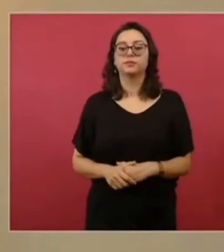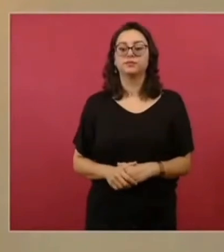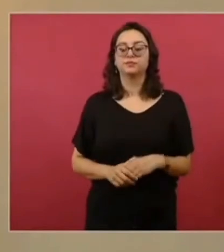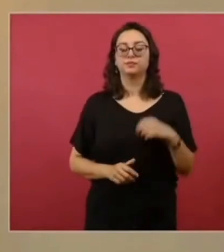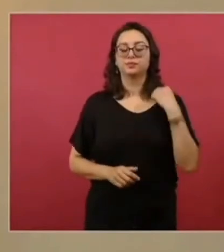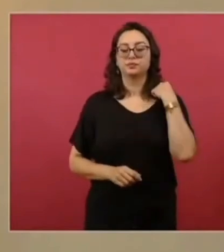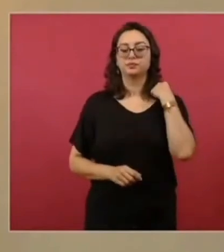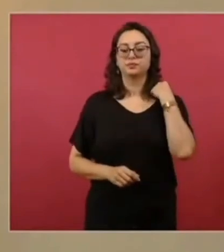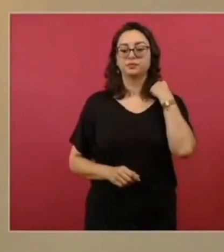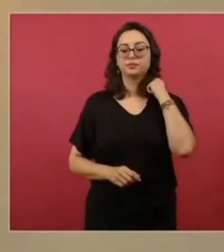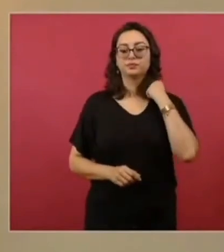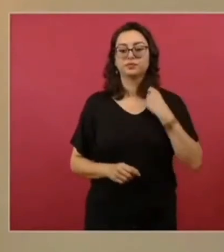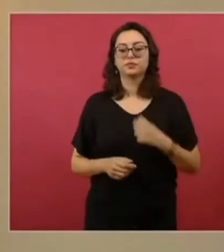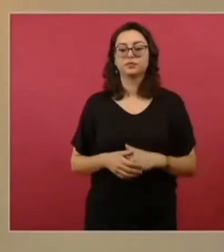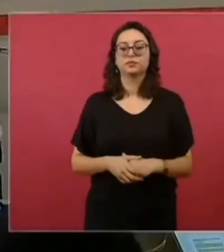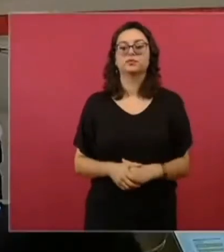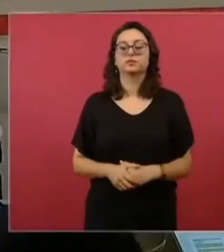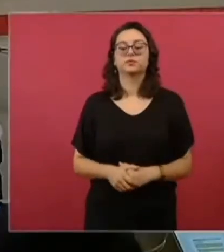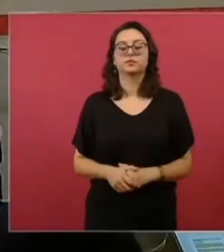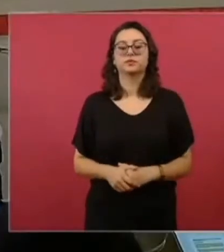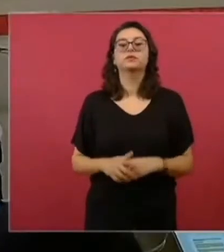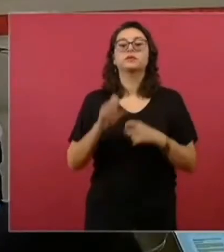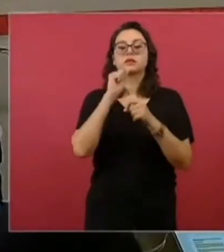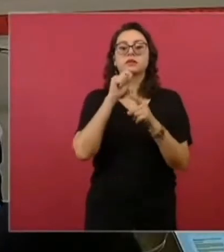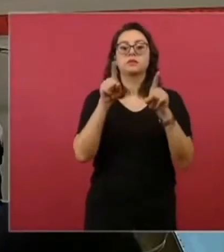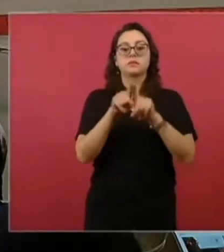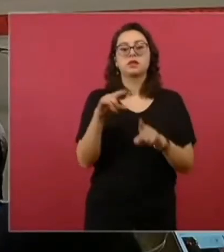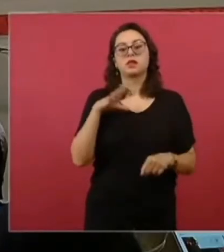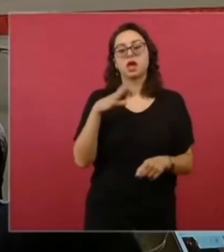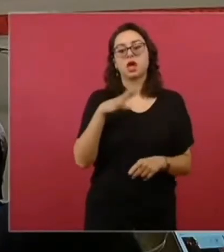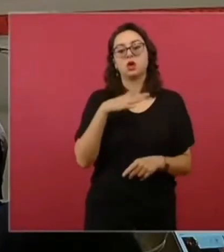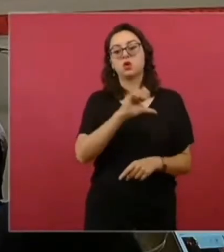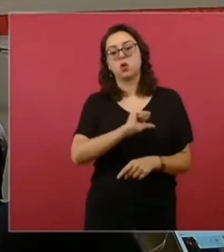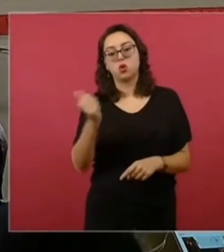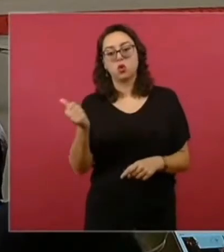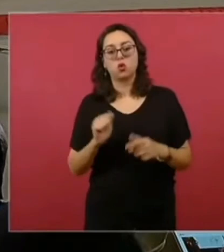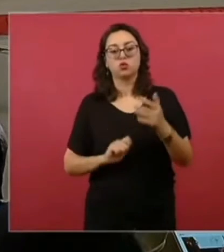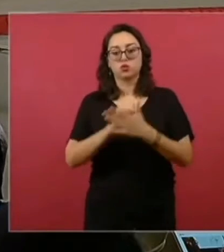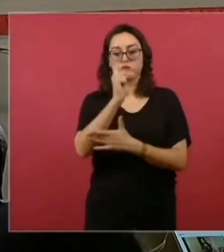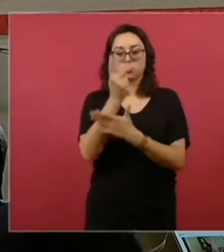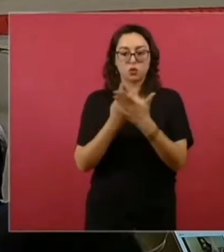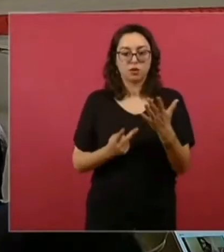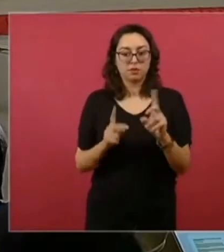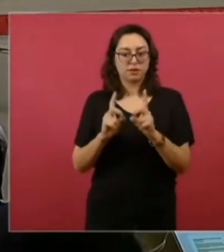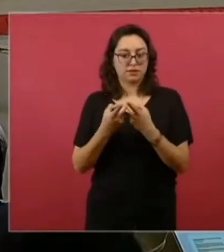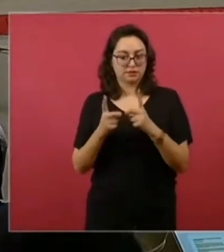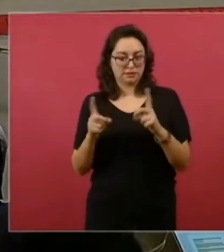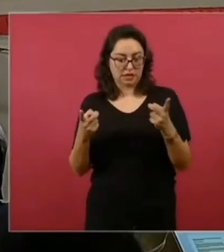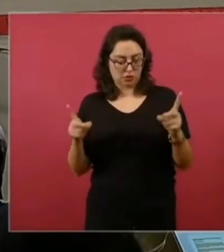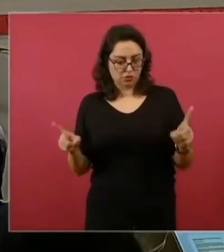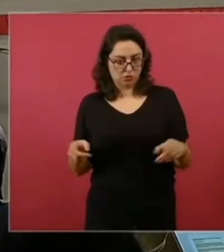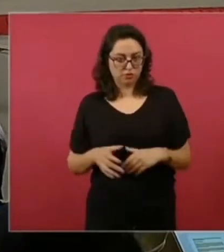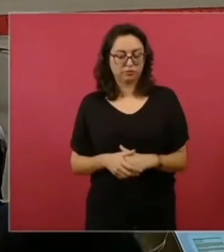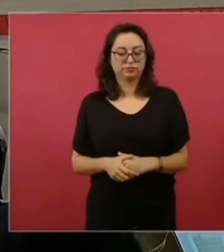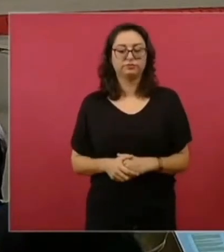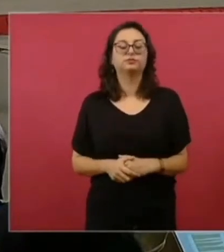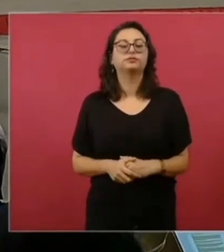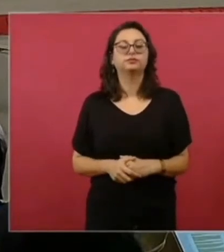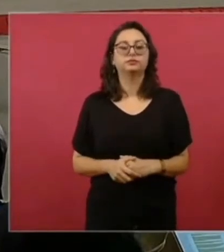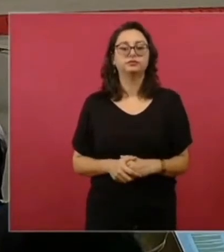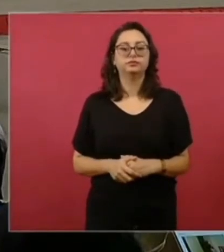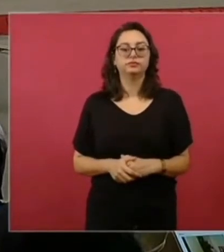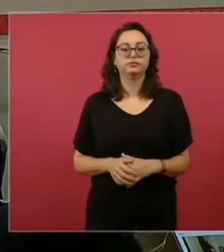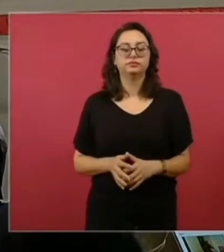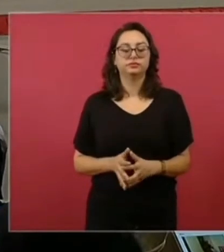ponemos el siguiente, con los programas que son precisamente los programas de desarrollo. Estos programas no